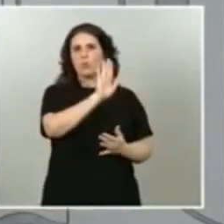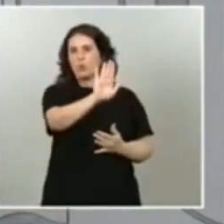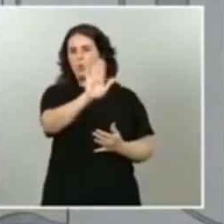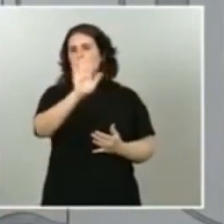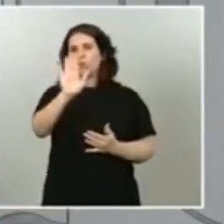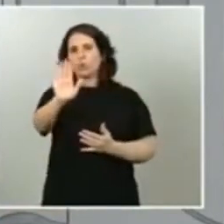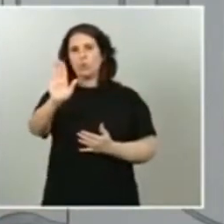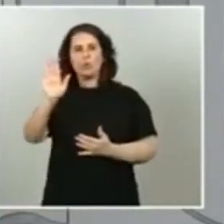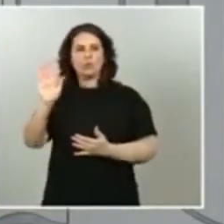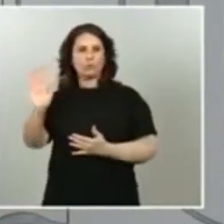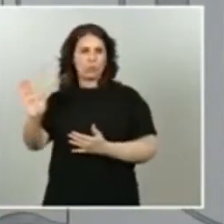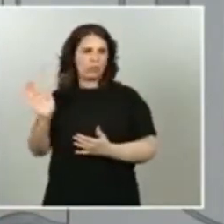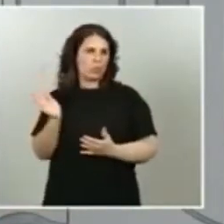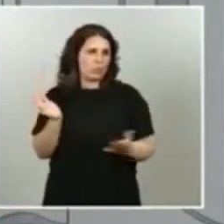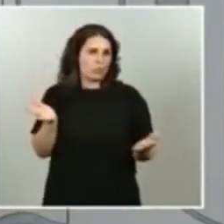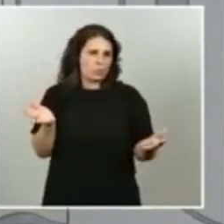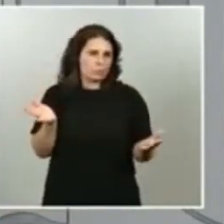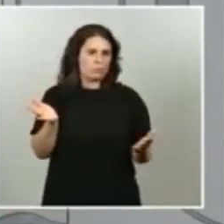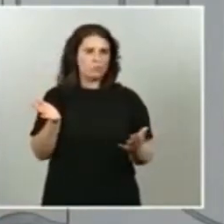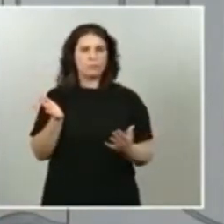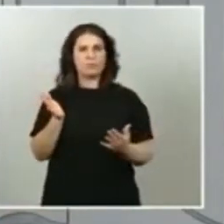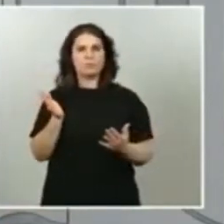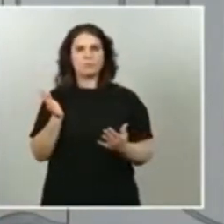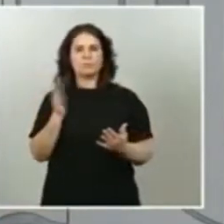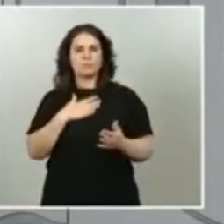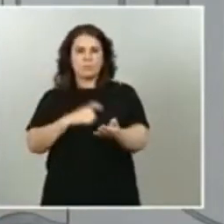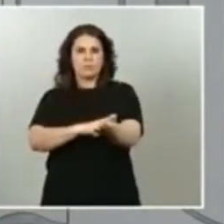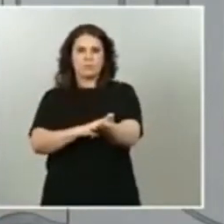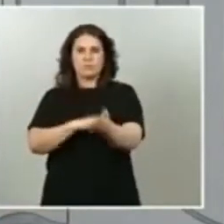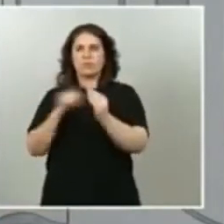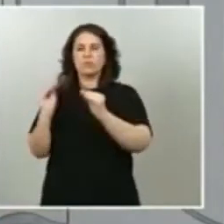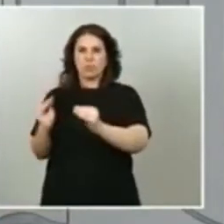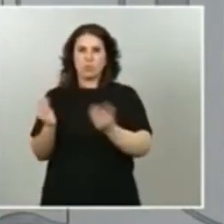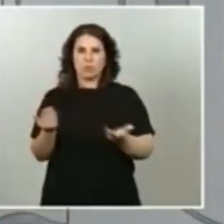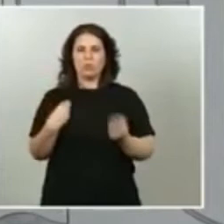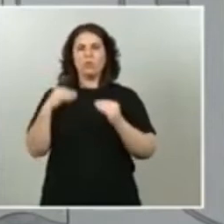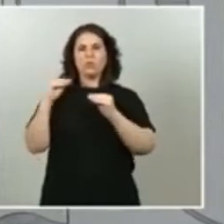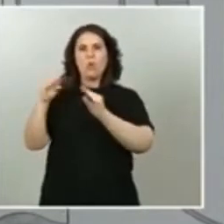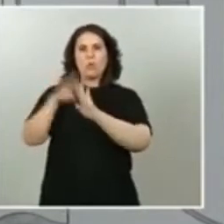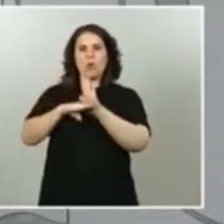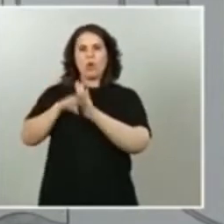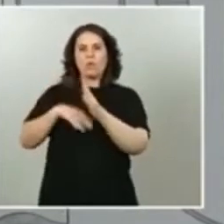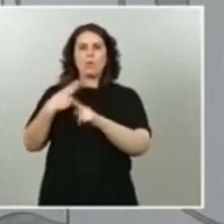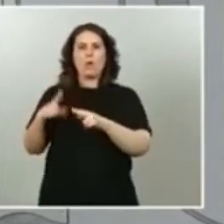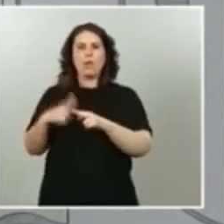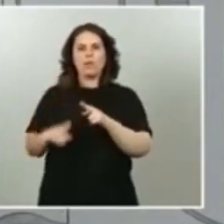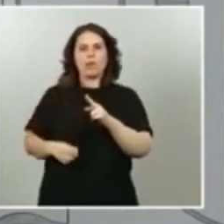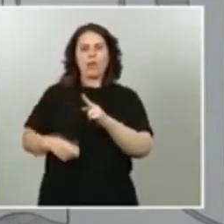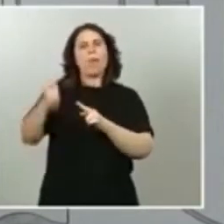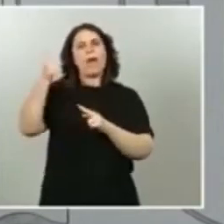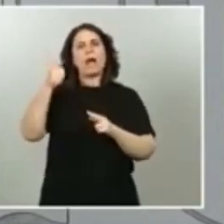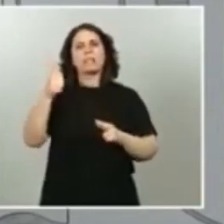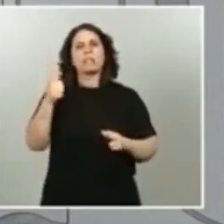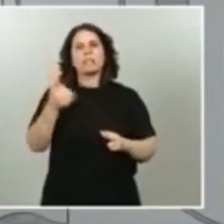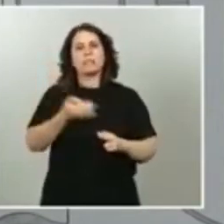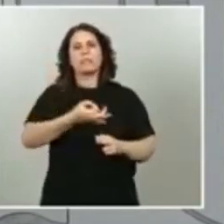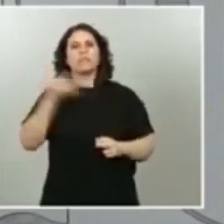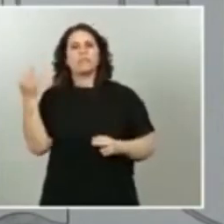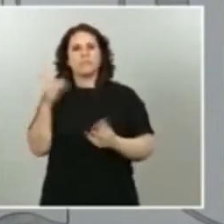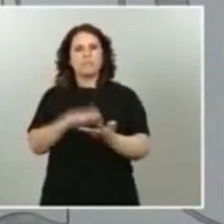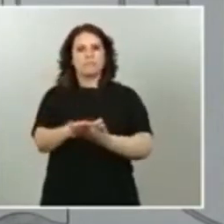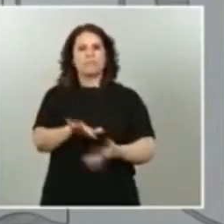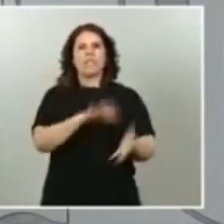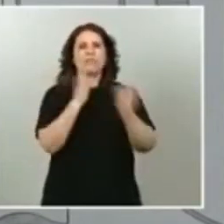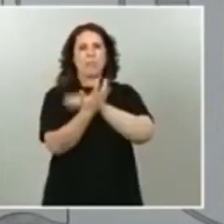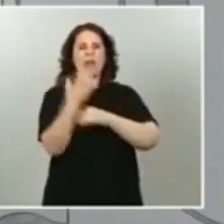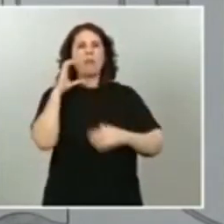se presenta de manera genuina porque entiende que su programa político es el que tiene mayor capacidad de transformar el país y, por tanto, eso lo